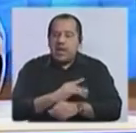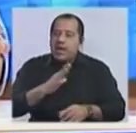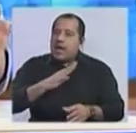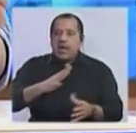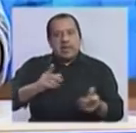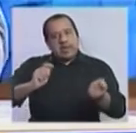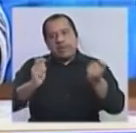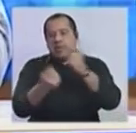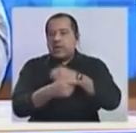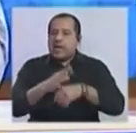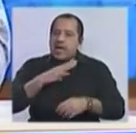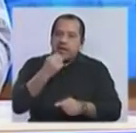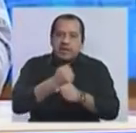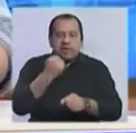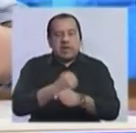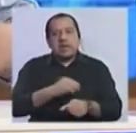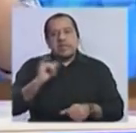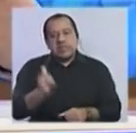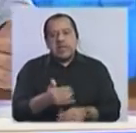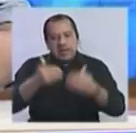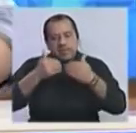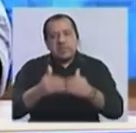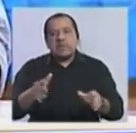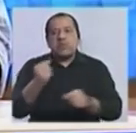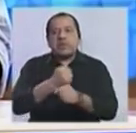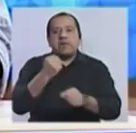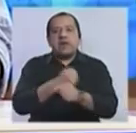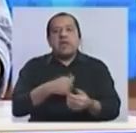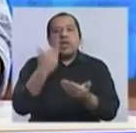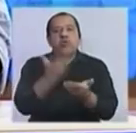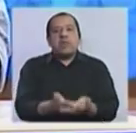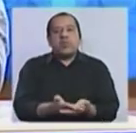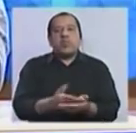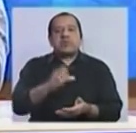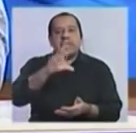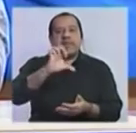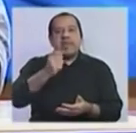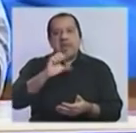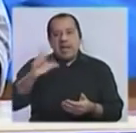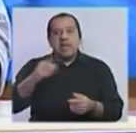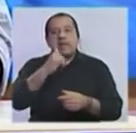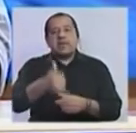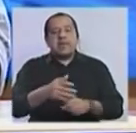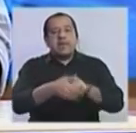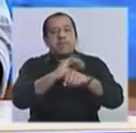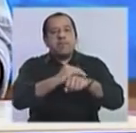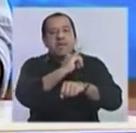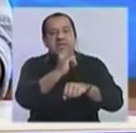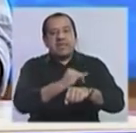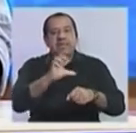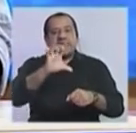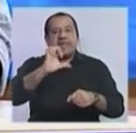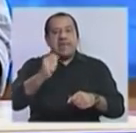tuerca, que yo creo que de a poco ya empezamos a dar y con las propuestas que Gustavo Leal y Daniel Martínez han planteado van en esa